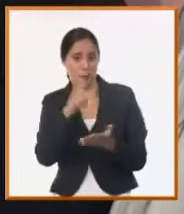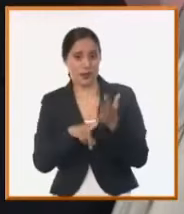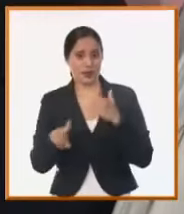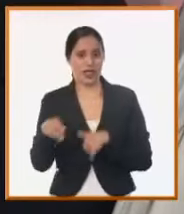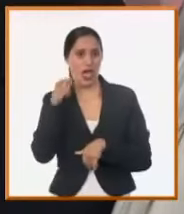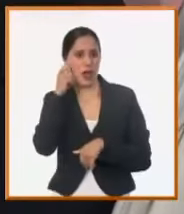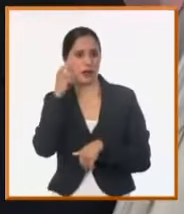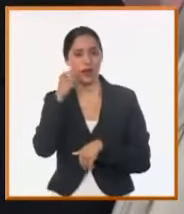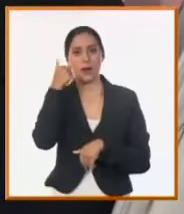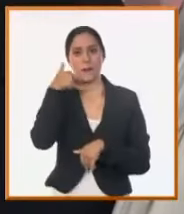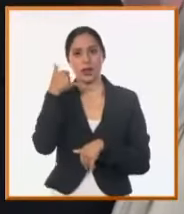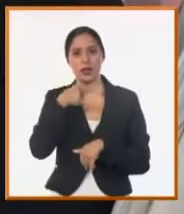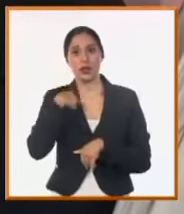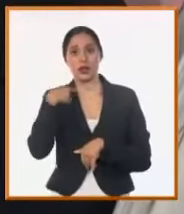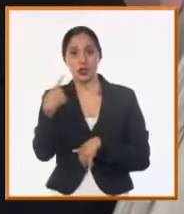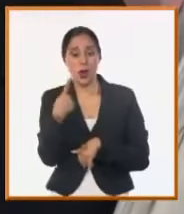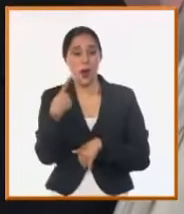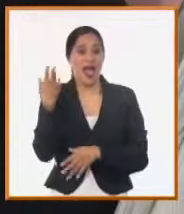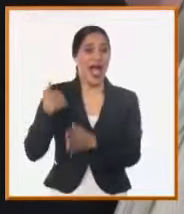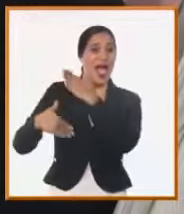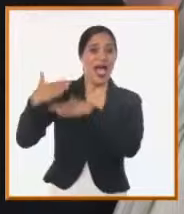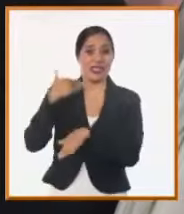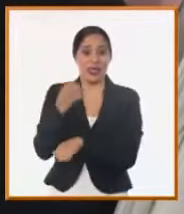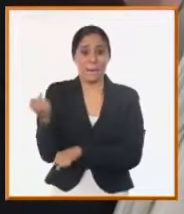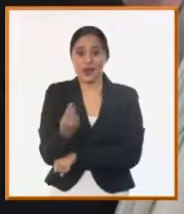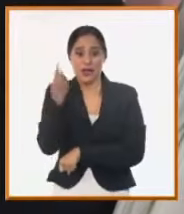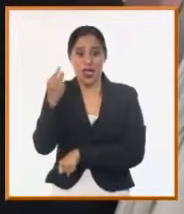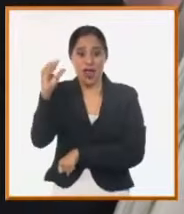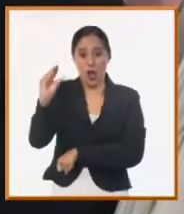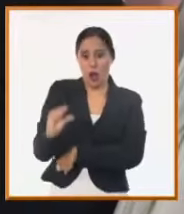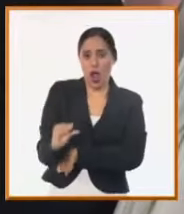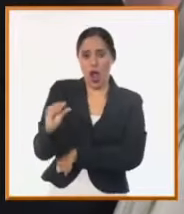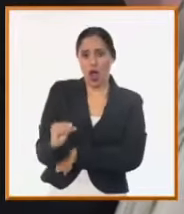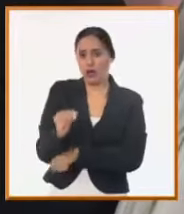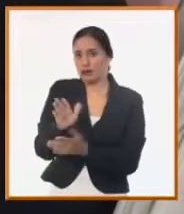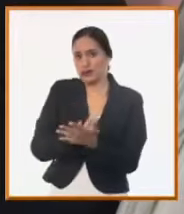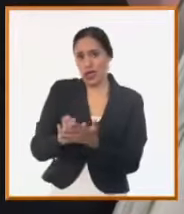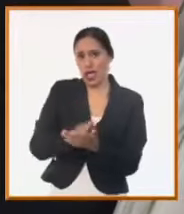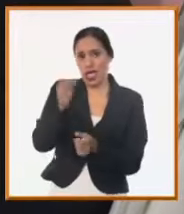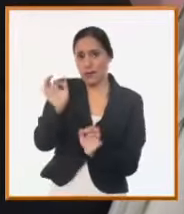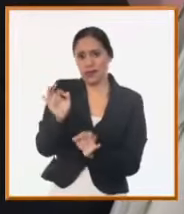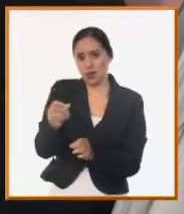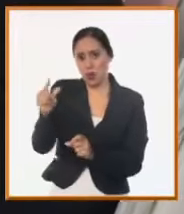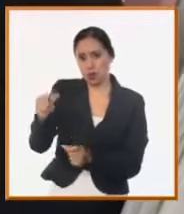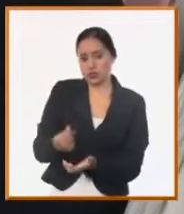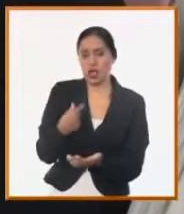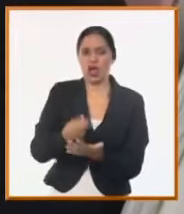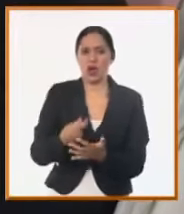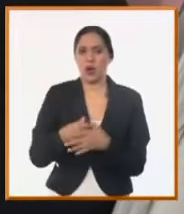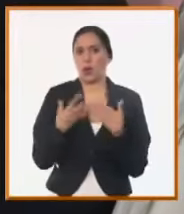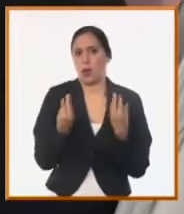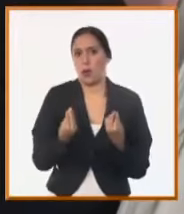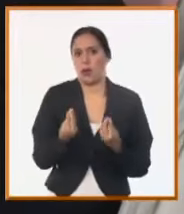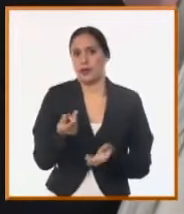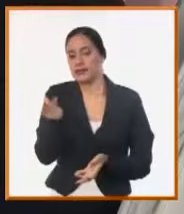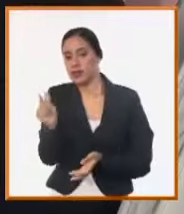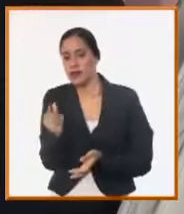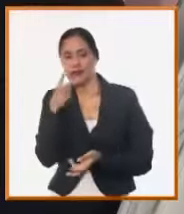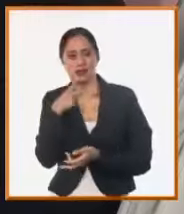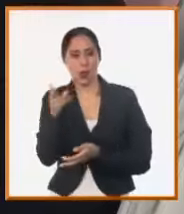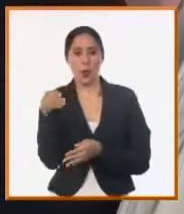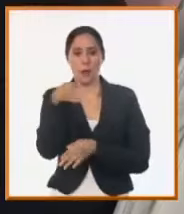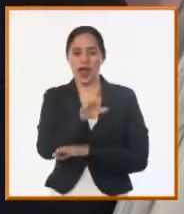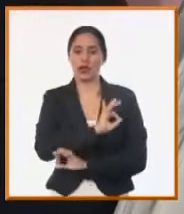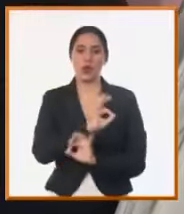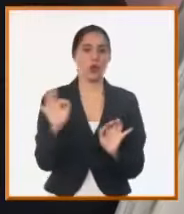estoy metrado, soy de los primeros que metraron en Santiago y sin embargo no me están cobrando por el metraje porque no pasa por Eso es un ejemplo de cosas subjetivas que no tienen por qué pasar. Esa